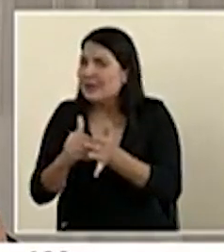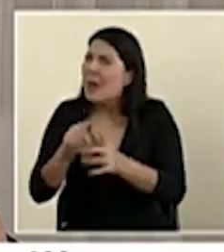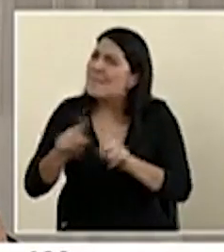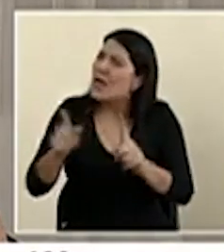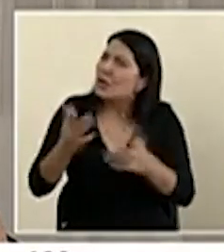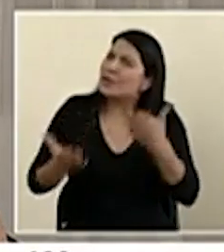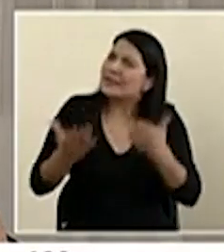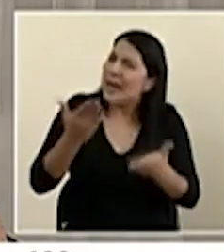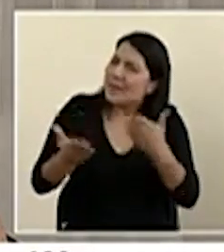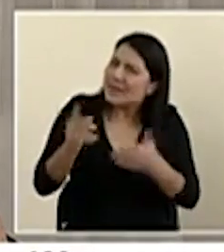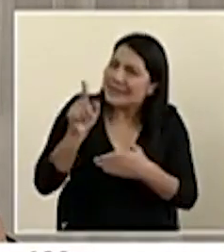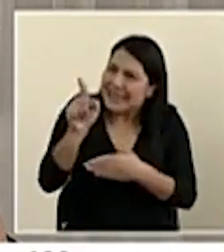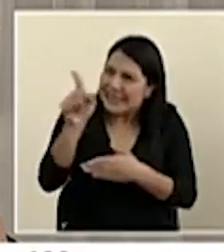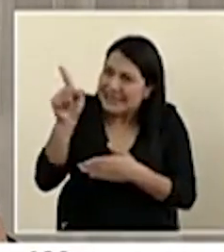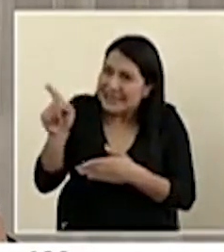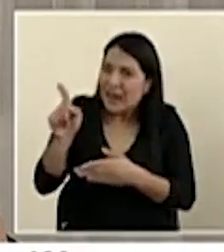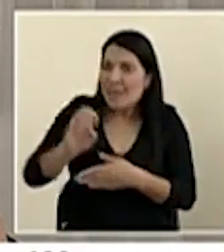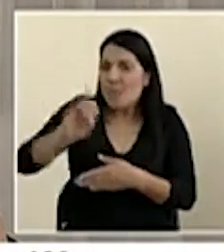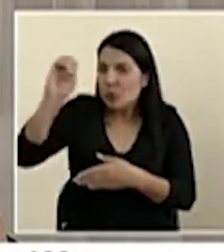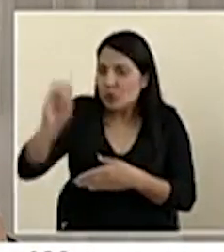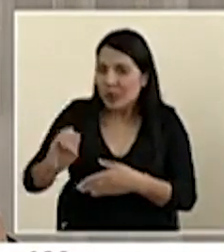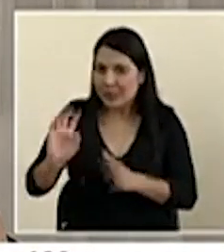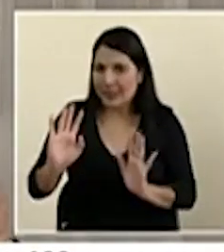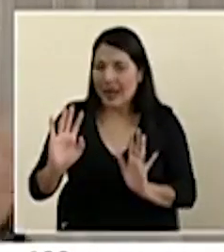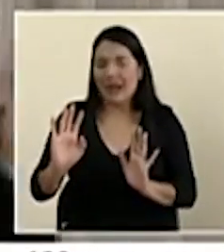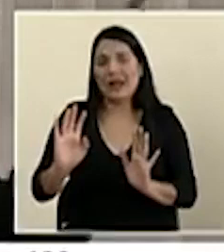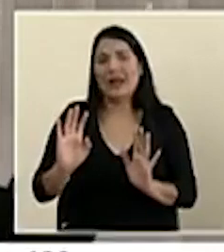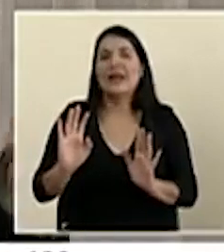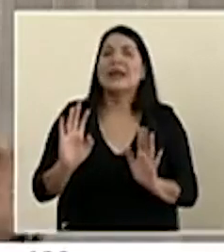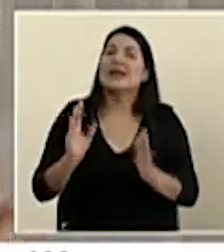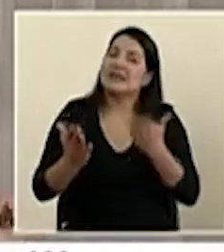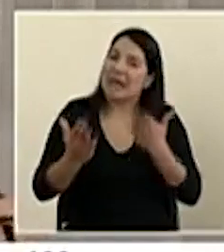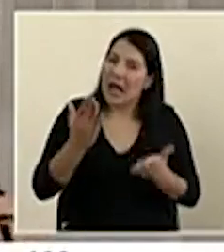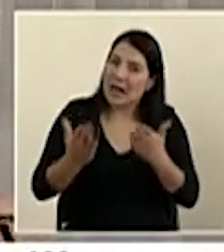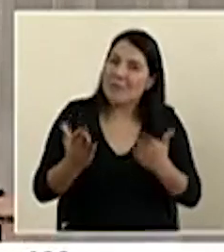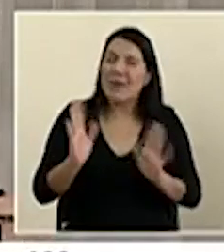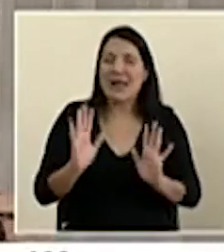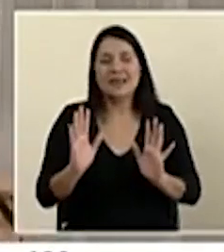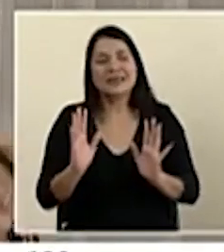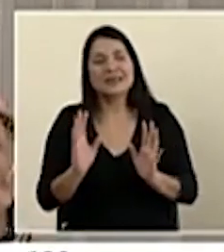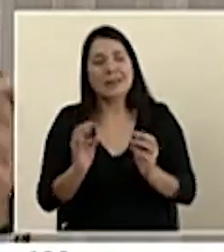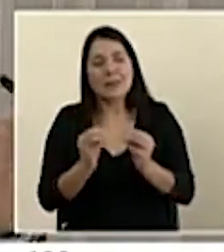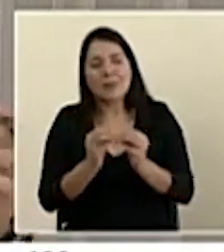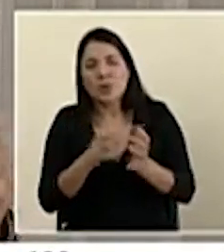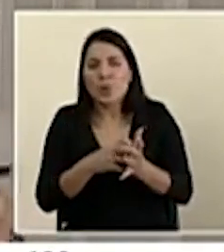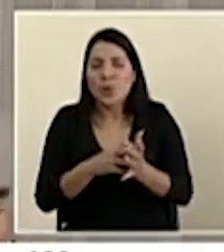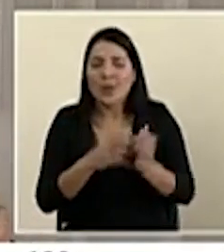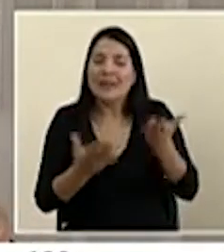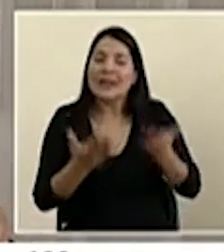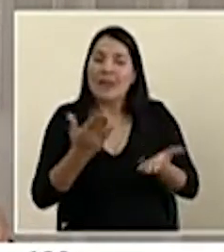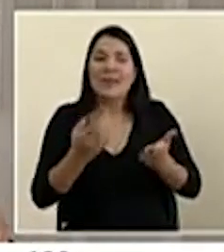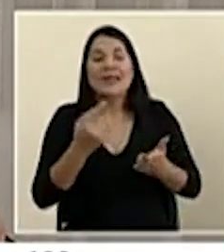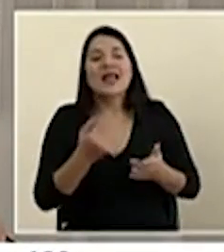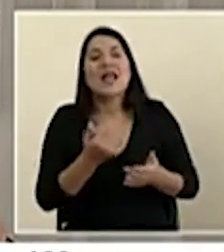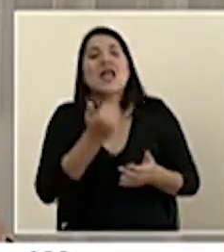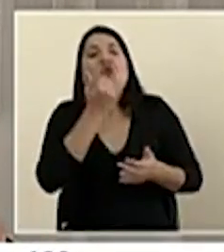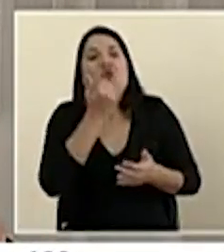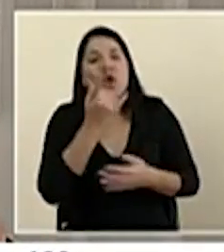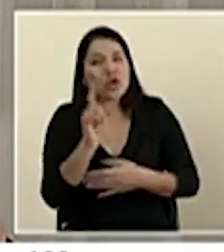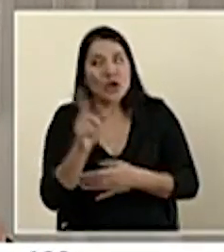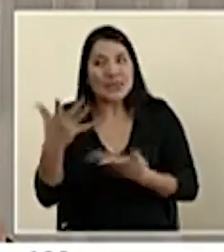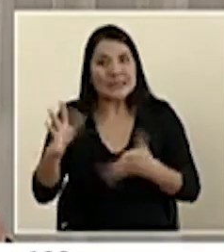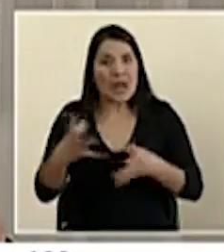ya esos pequeños porcentajes a nivel sobre todo de números absolutos se hacen un poco más visibles, ¿verdad? Pero no